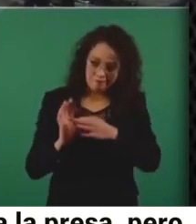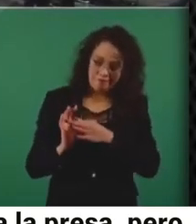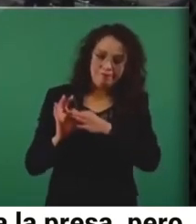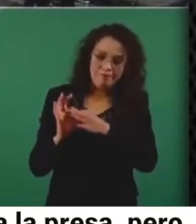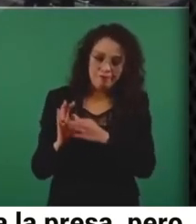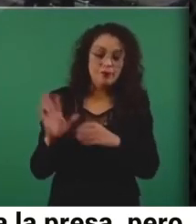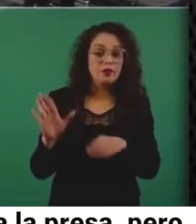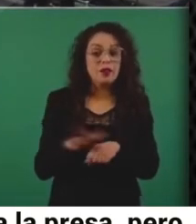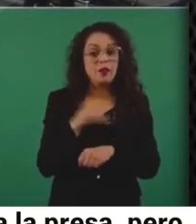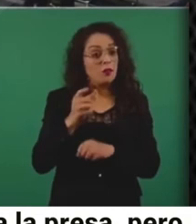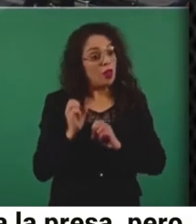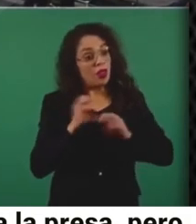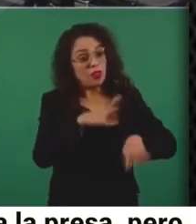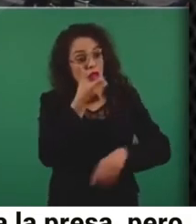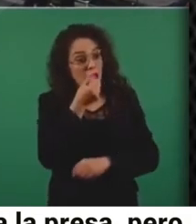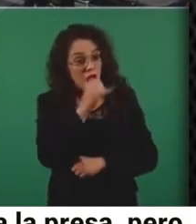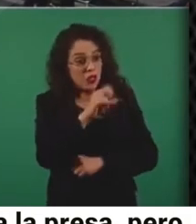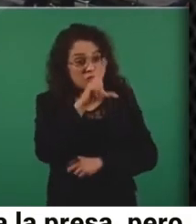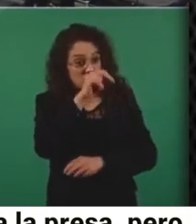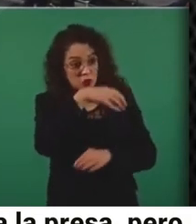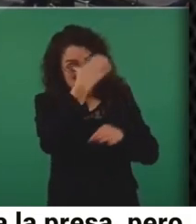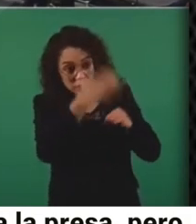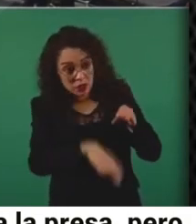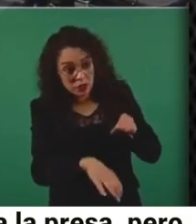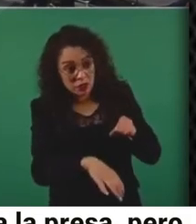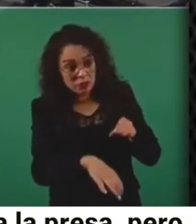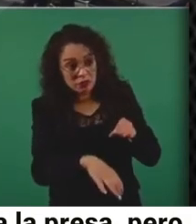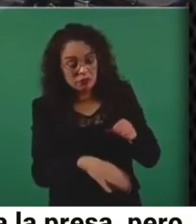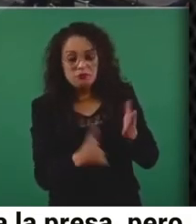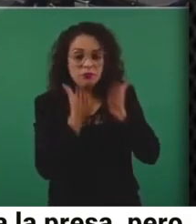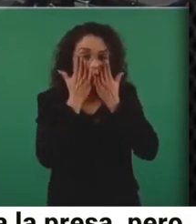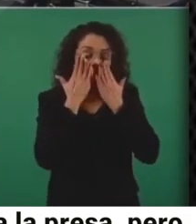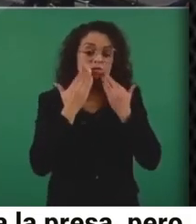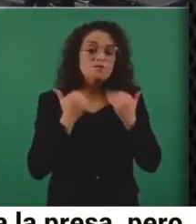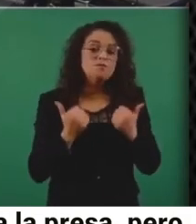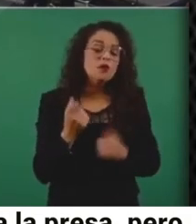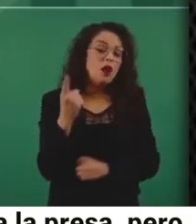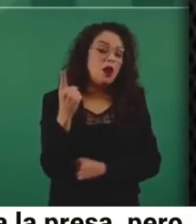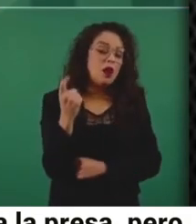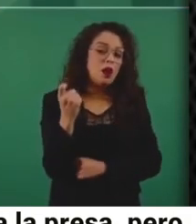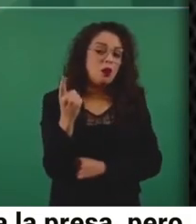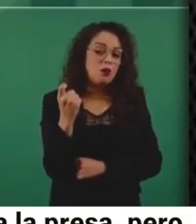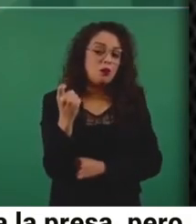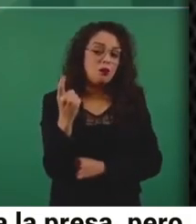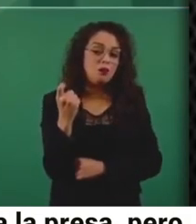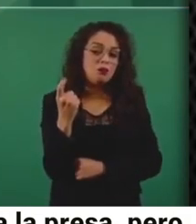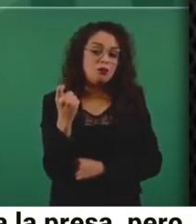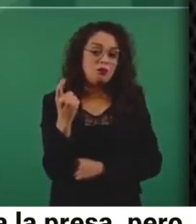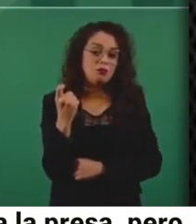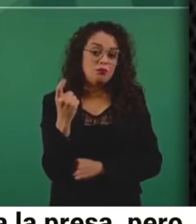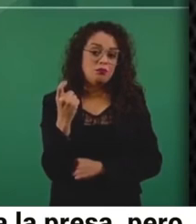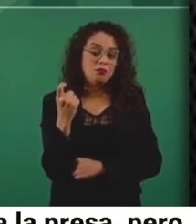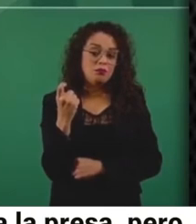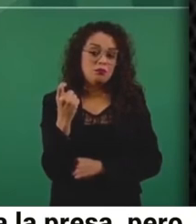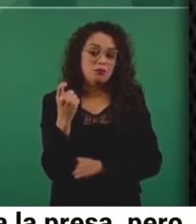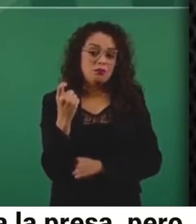termina la presa, pues no va haber agua ni para